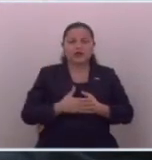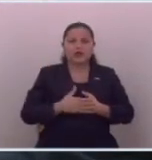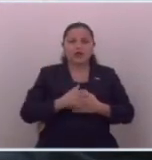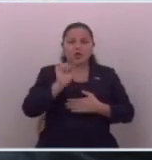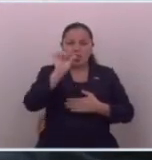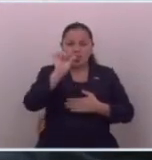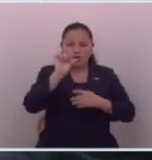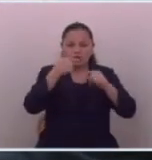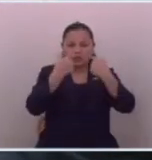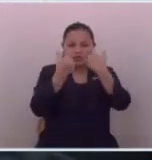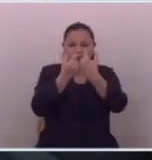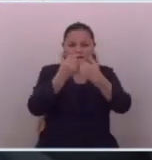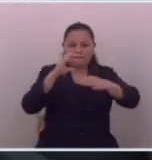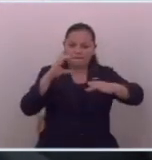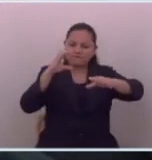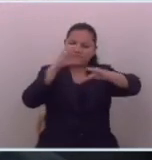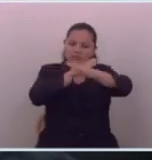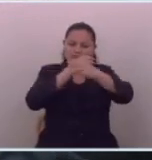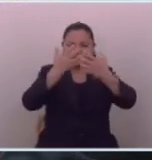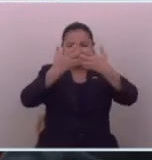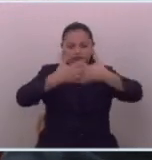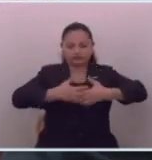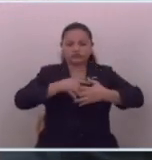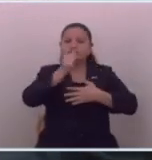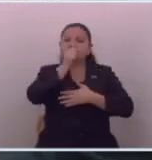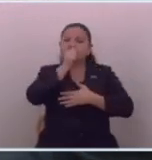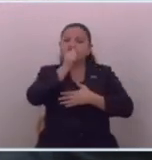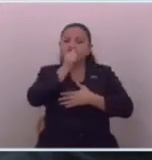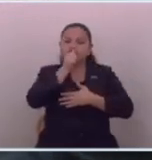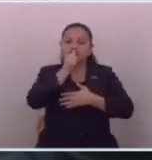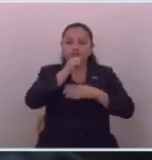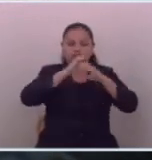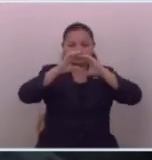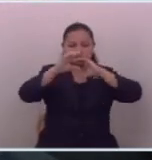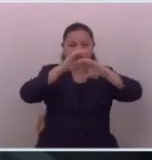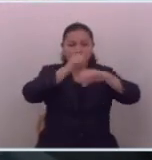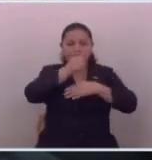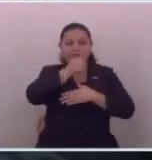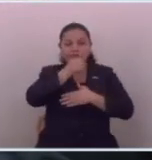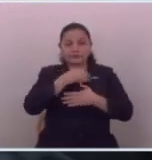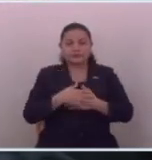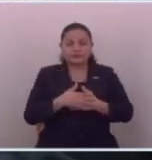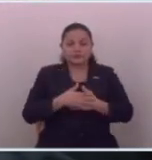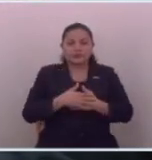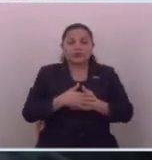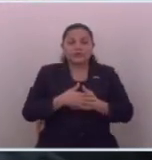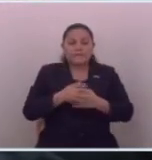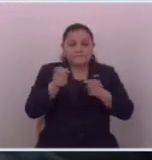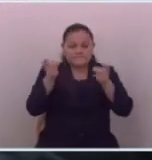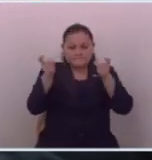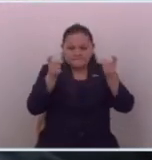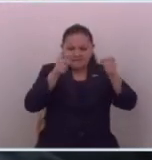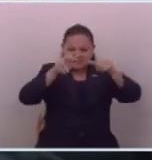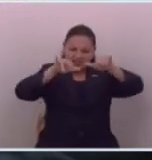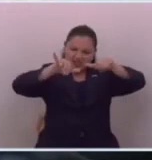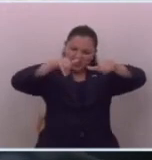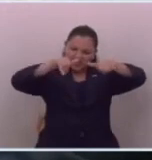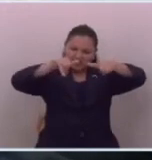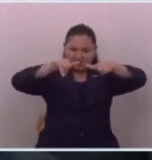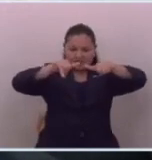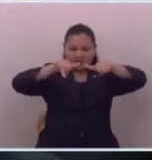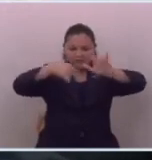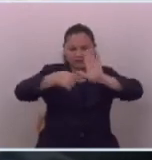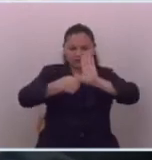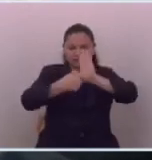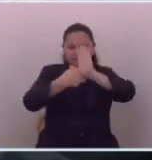pequeño grupo de poderosos empresarios, de medios de información, han controlado y se han